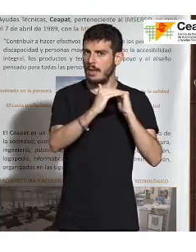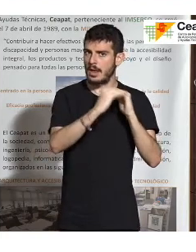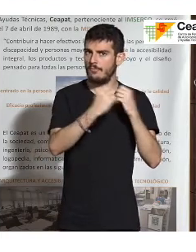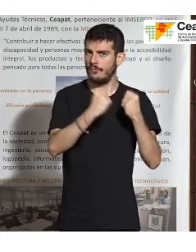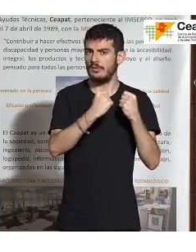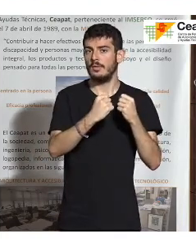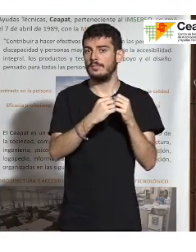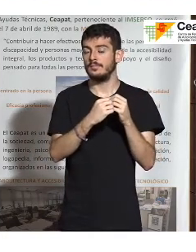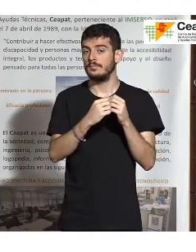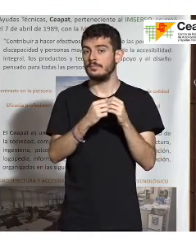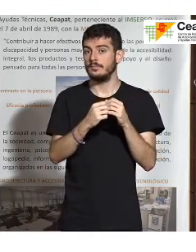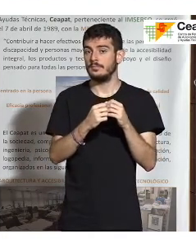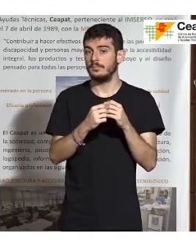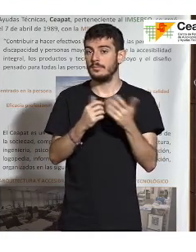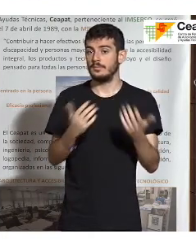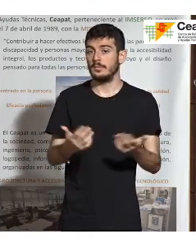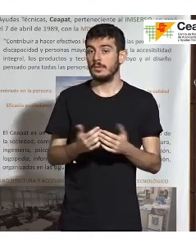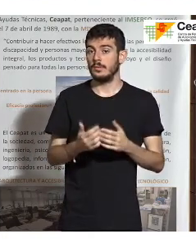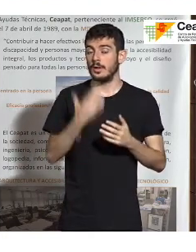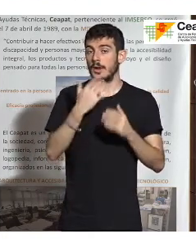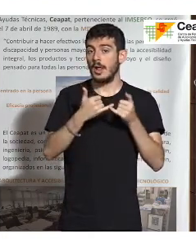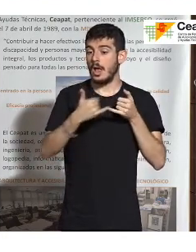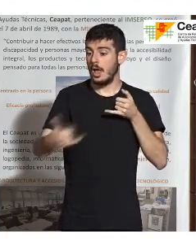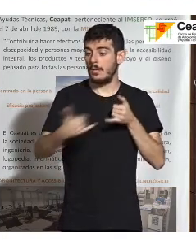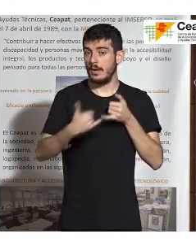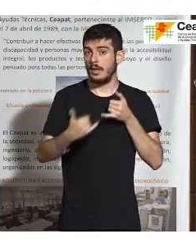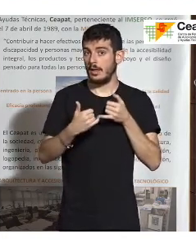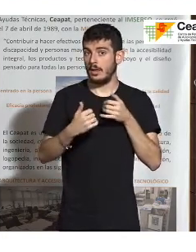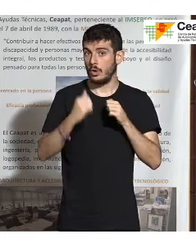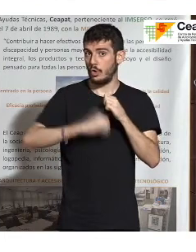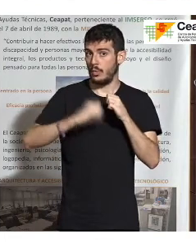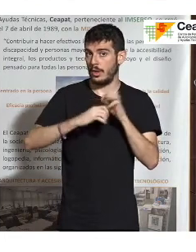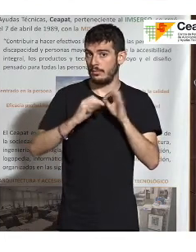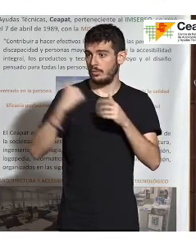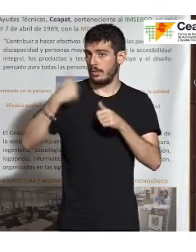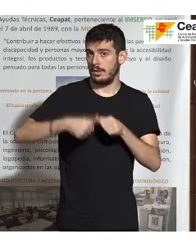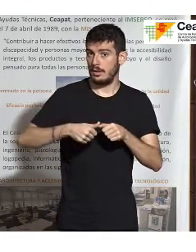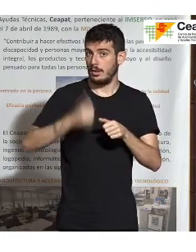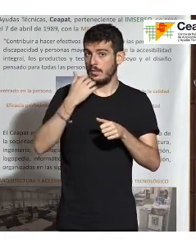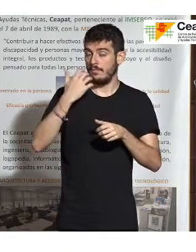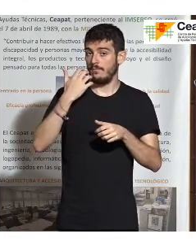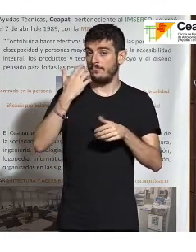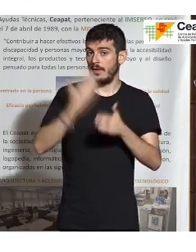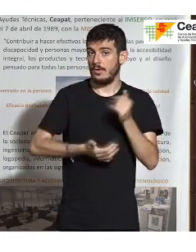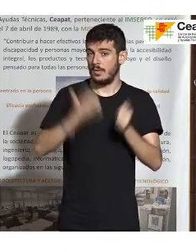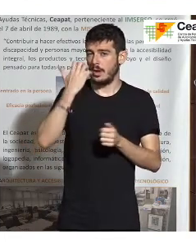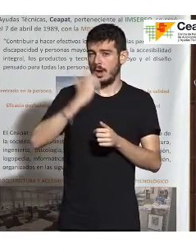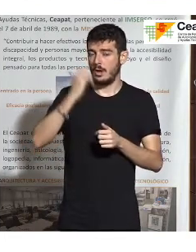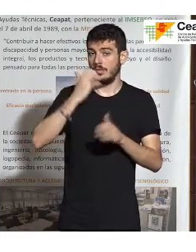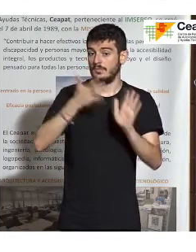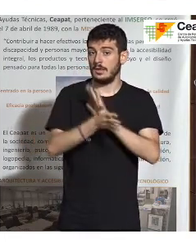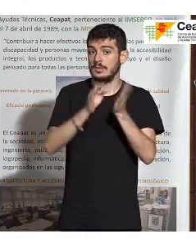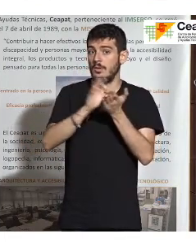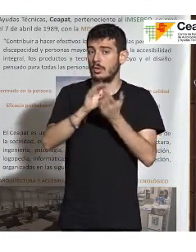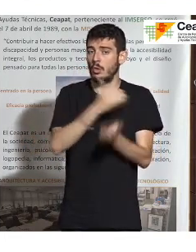realmente o llegaba una excavadora y te cortaba el cable o el par de cobre de toda la vida que había en el domicilio, pues realmente fallaba y el servicio normalmente estaba garantizado